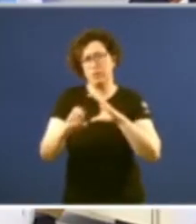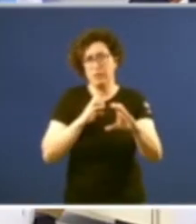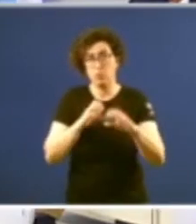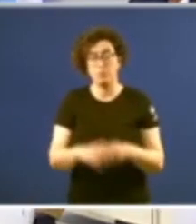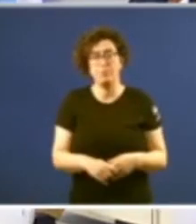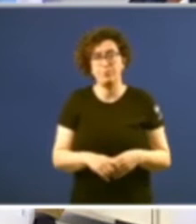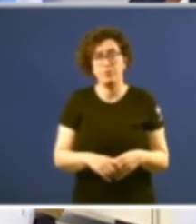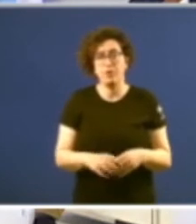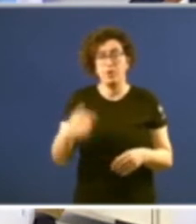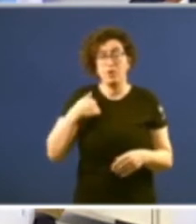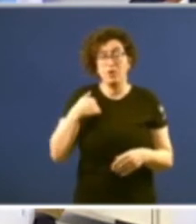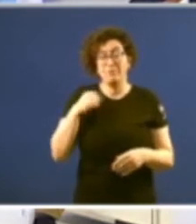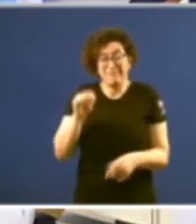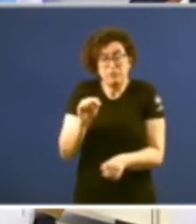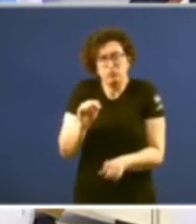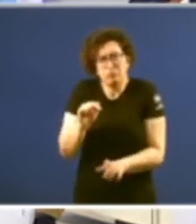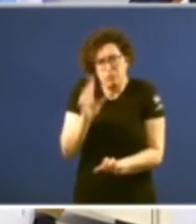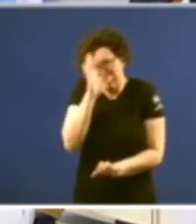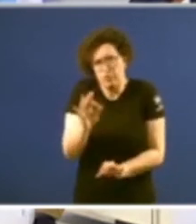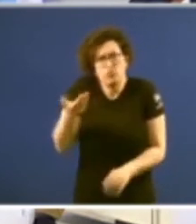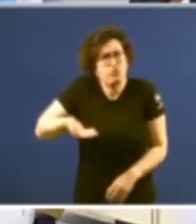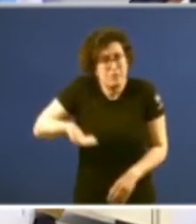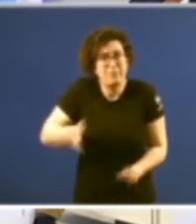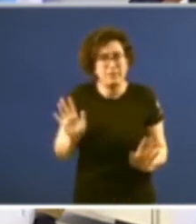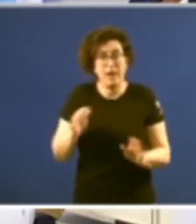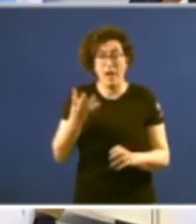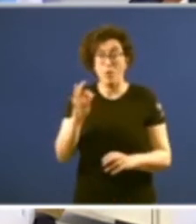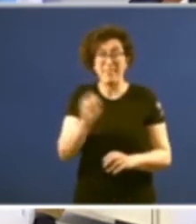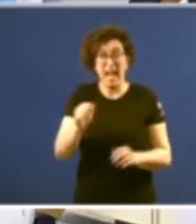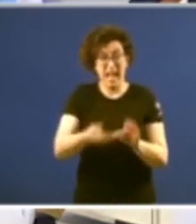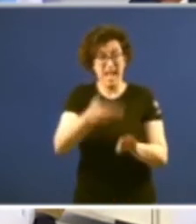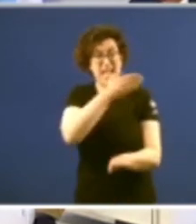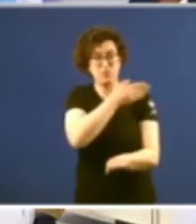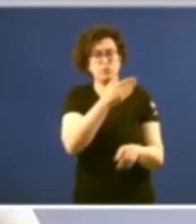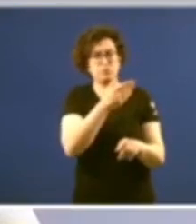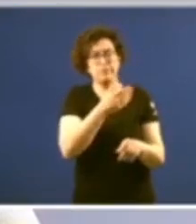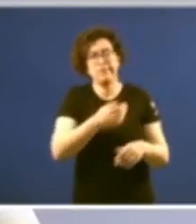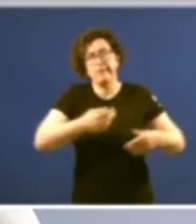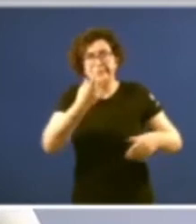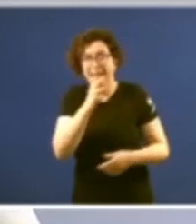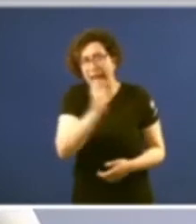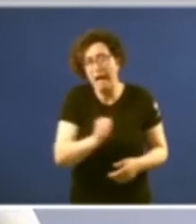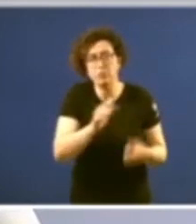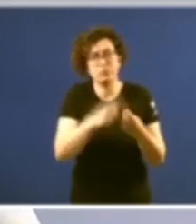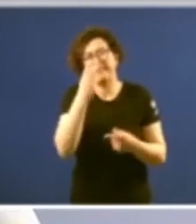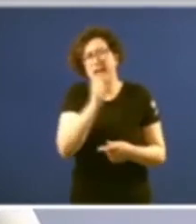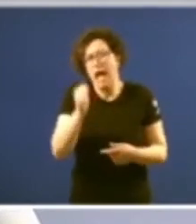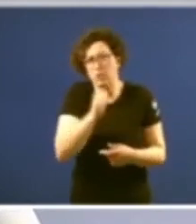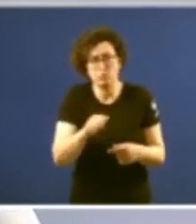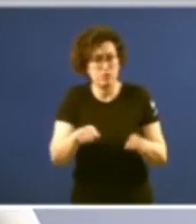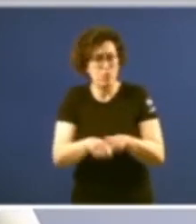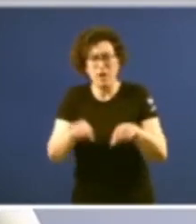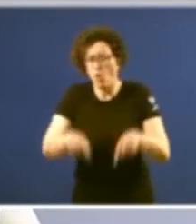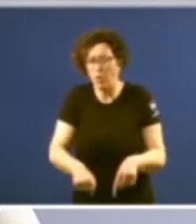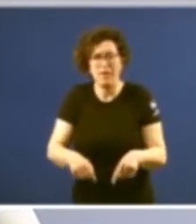eu creo que eso é fundamental foi fundamental hai 40 anos hai 30 hai 20 hai 10 hoxe dentro de